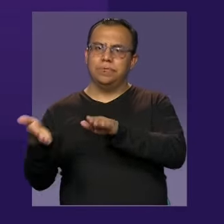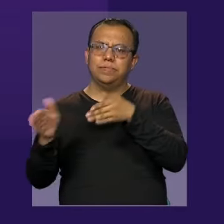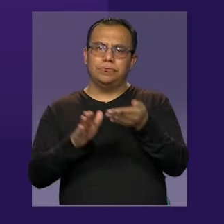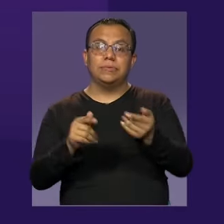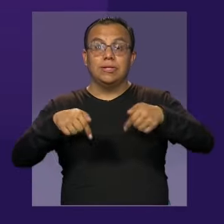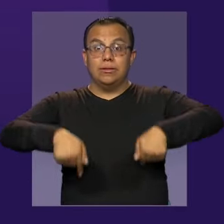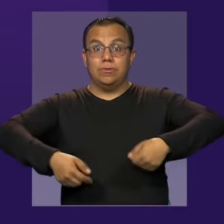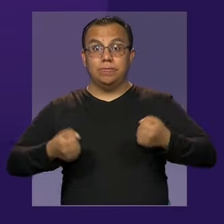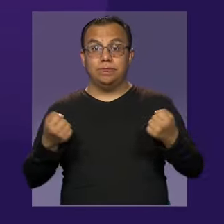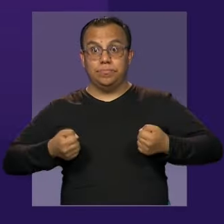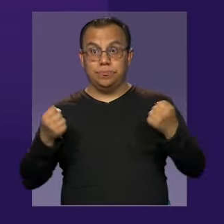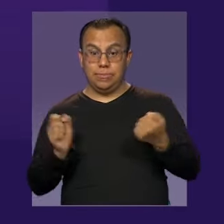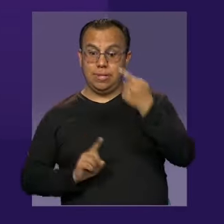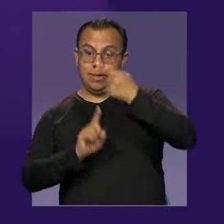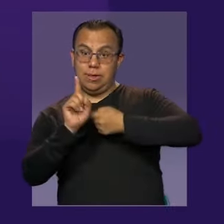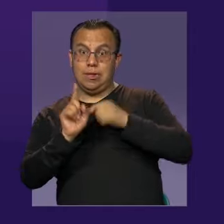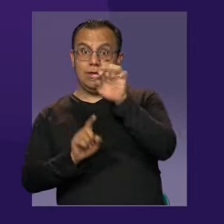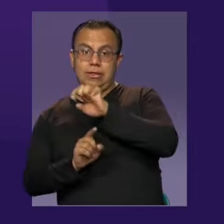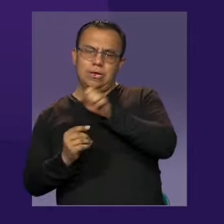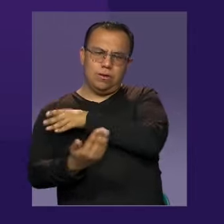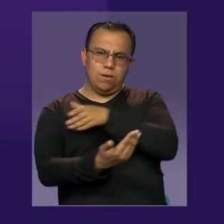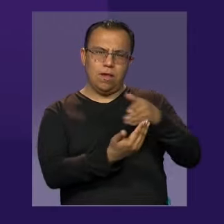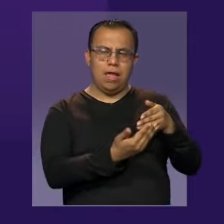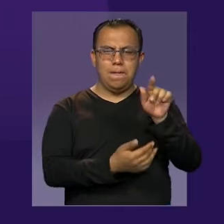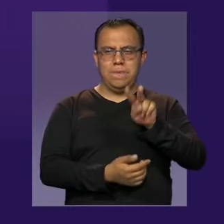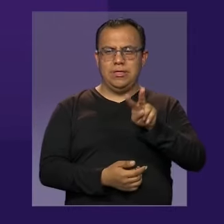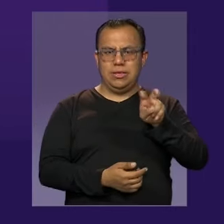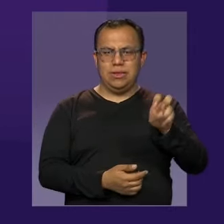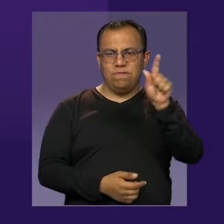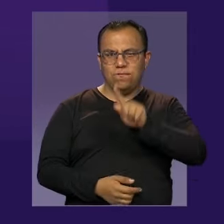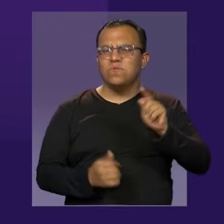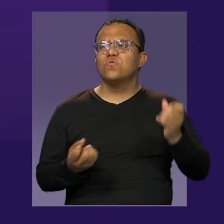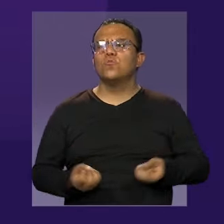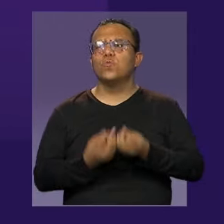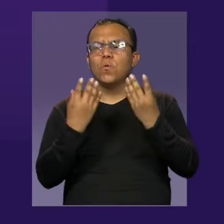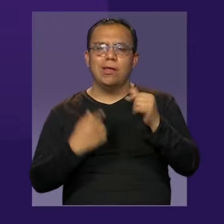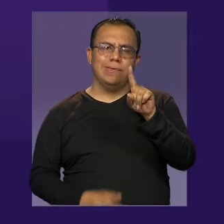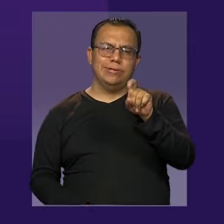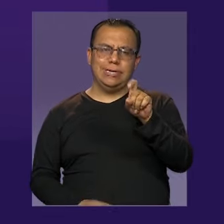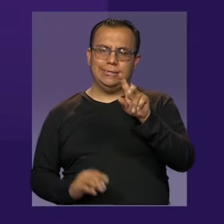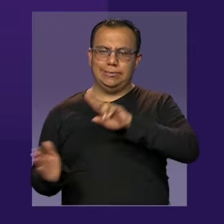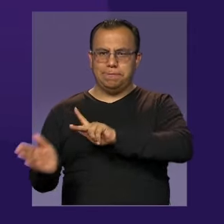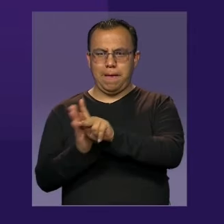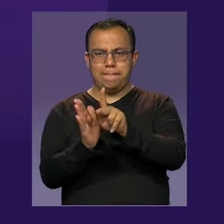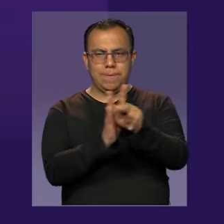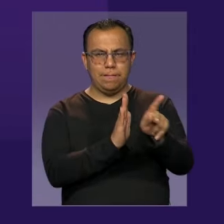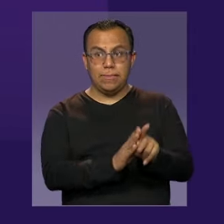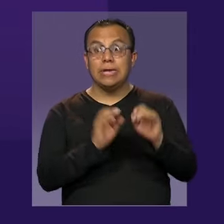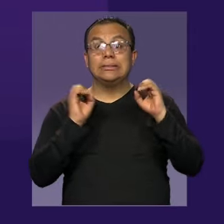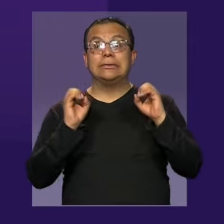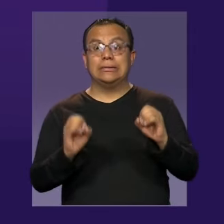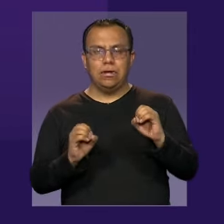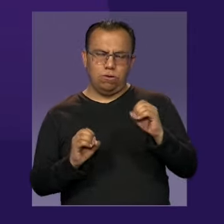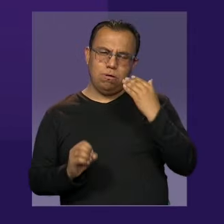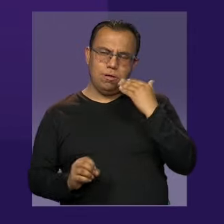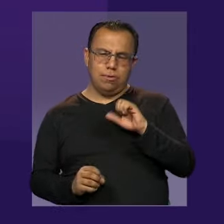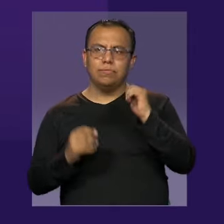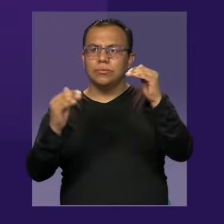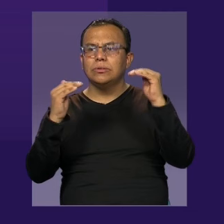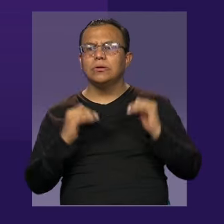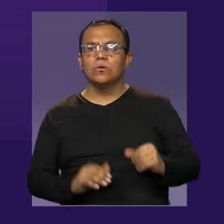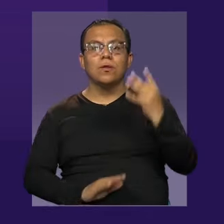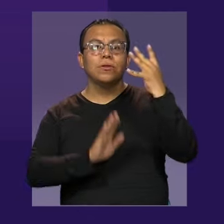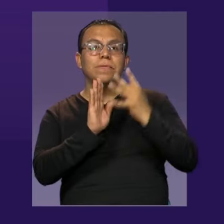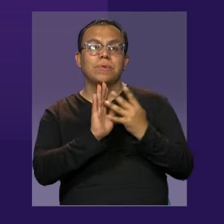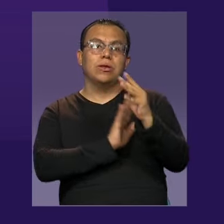Bogotá, entre el primero de enero al 27 de febrero, se presentaron seis homicidios, cero feminicidios, 4